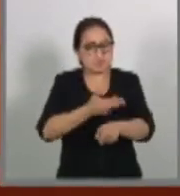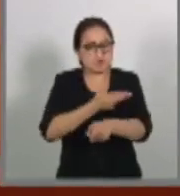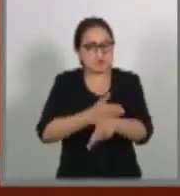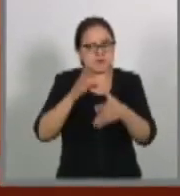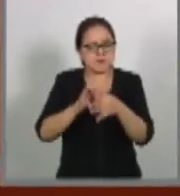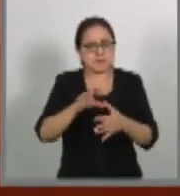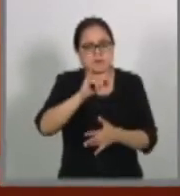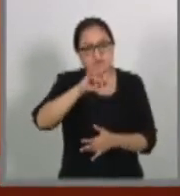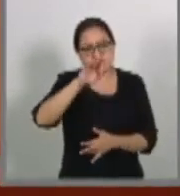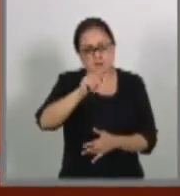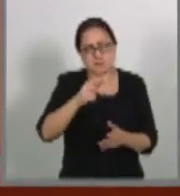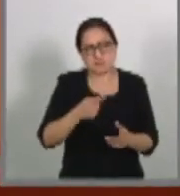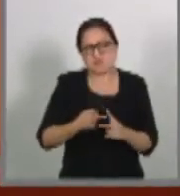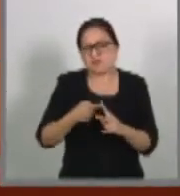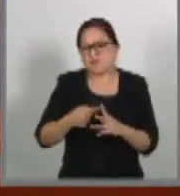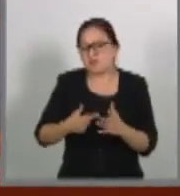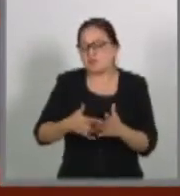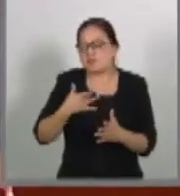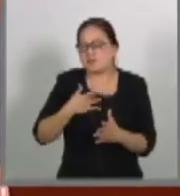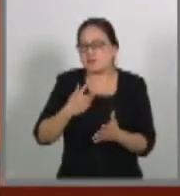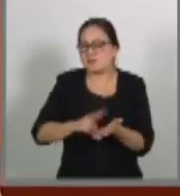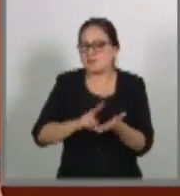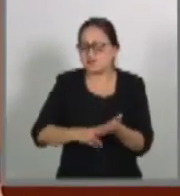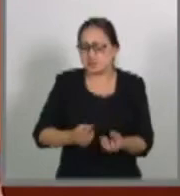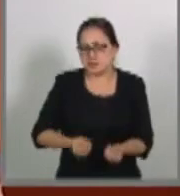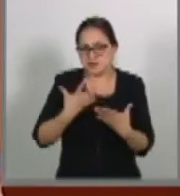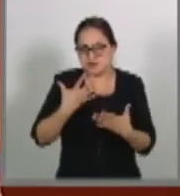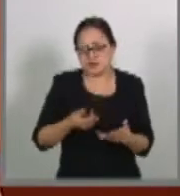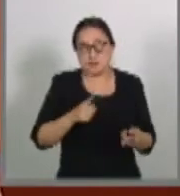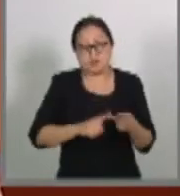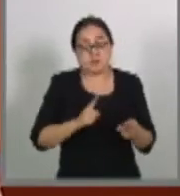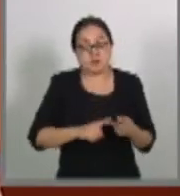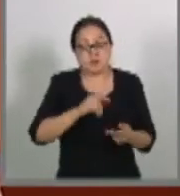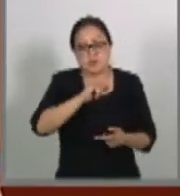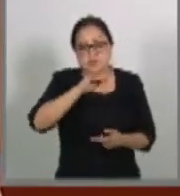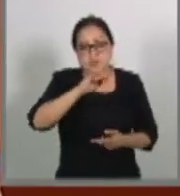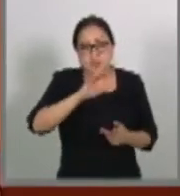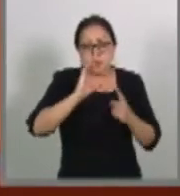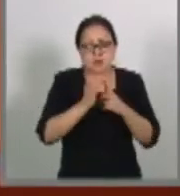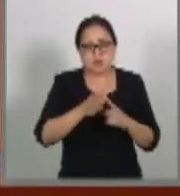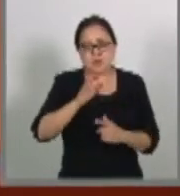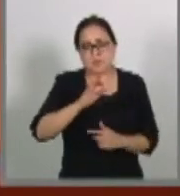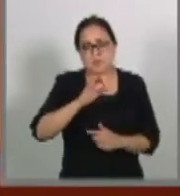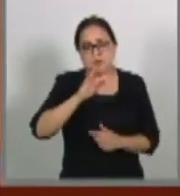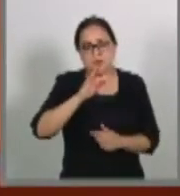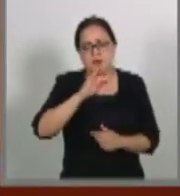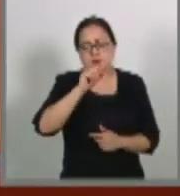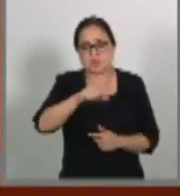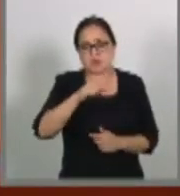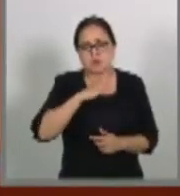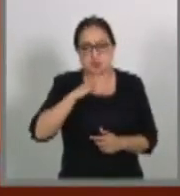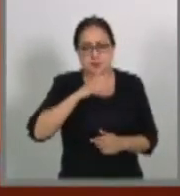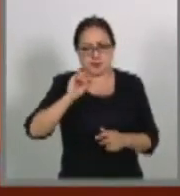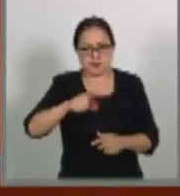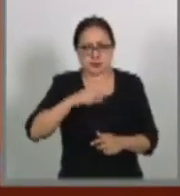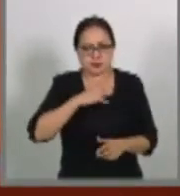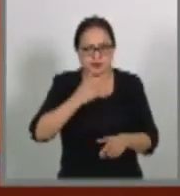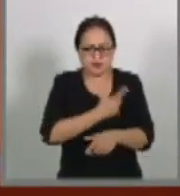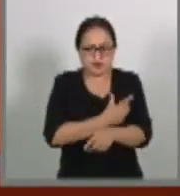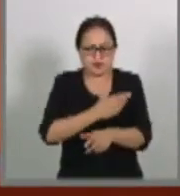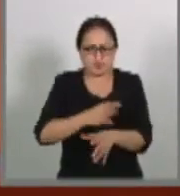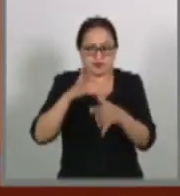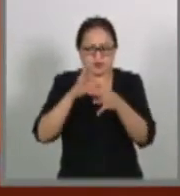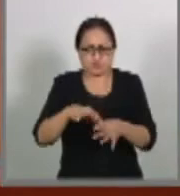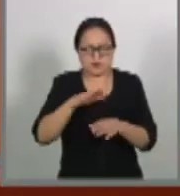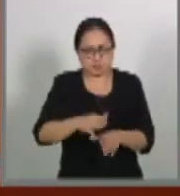de Telecomunicaciones y anteriormente en la Comisión Federal de Telecomunicaciones ocupó diversos cargos como Director de Regulación de Tarifas,